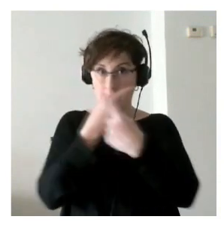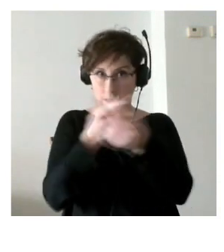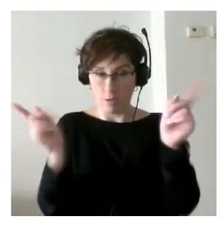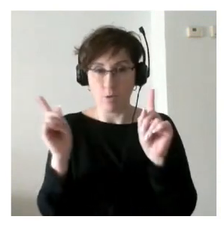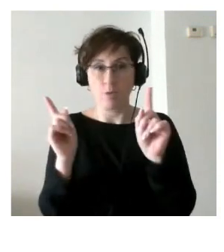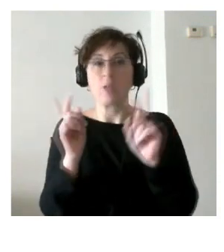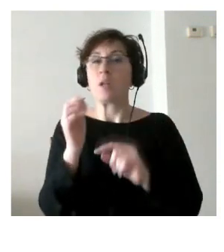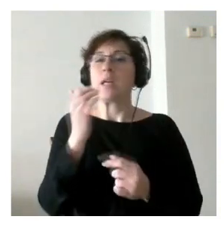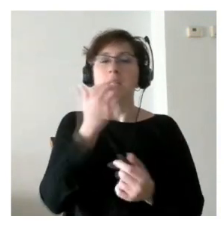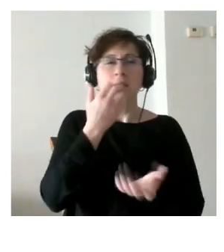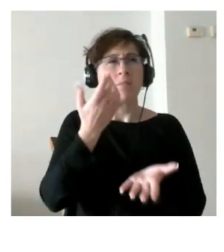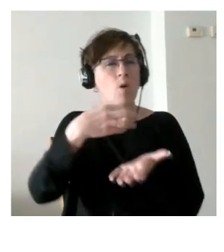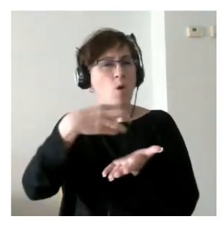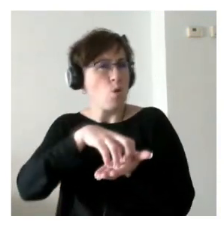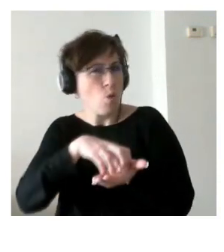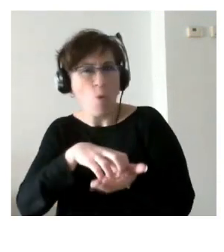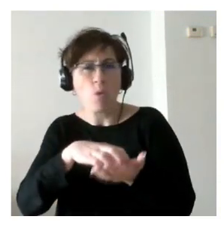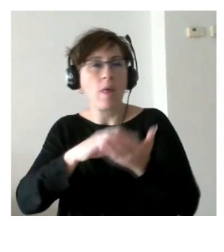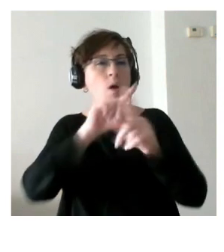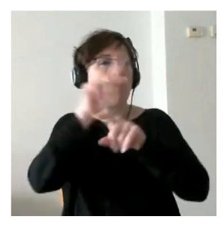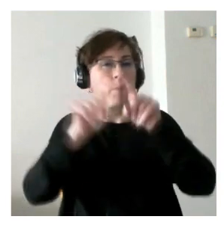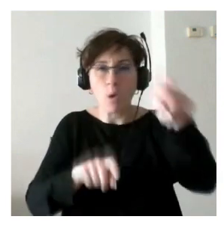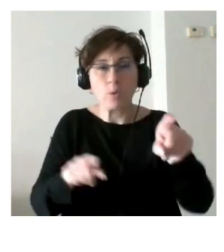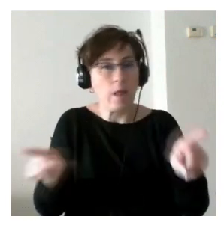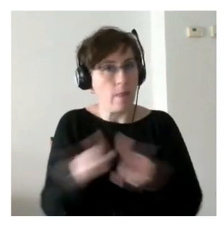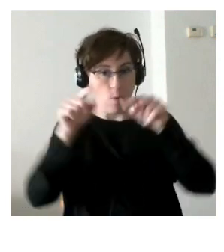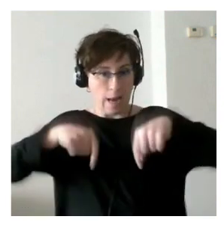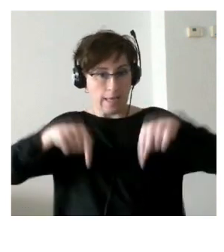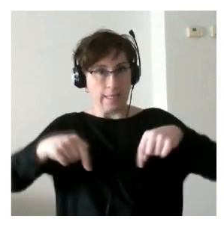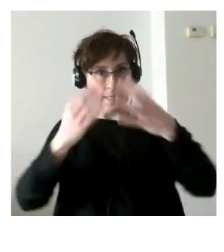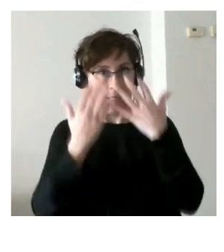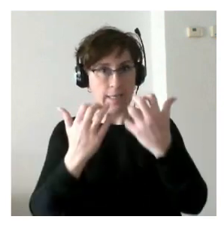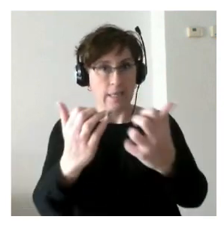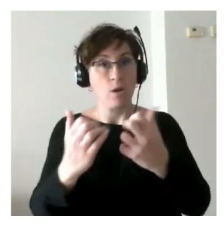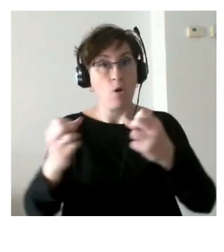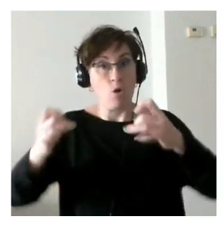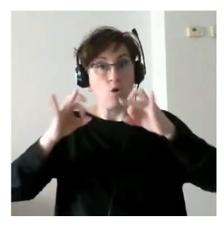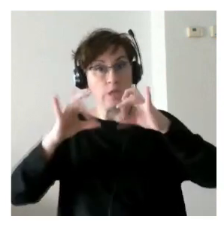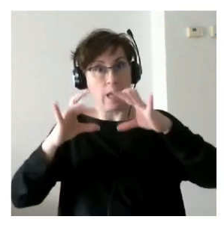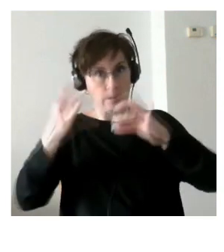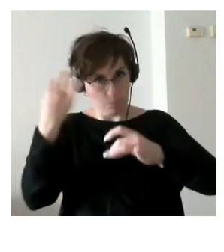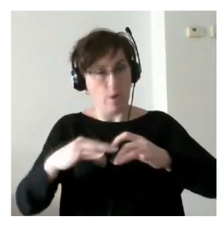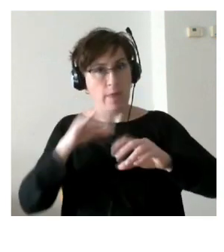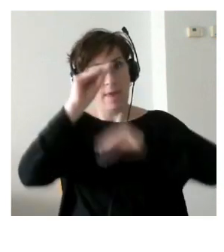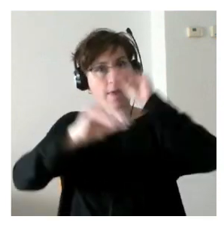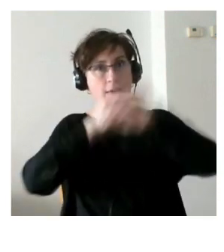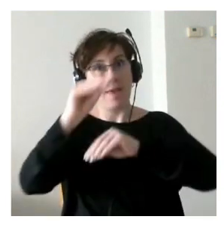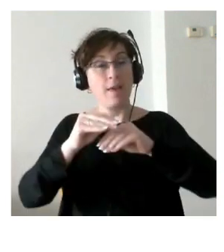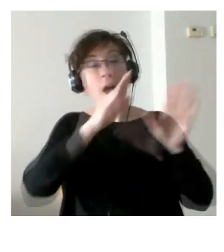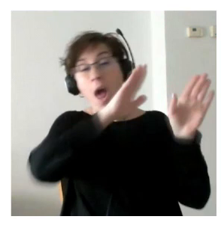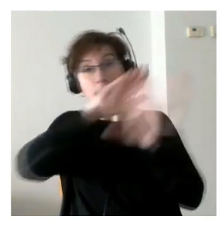duda o pregunta tanto en la sala como en el chat pueden consultarla y al final de la presentación puede Esther